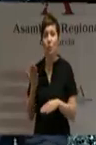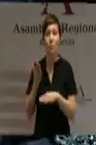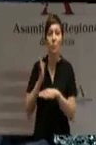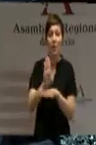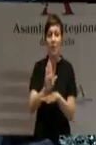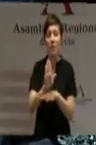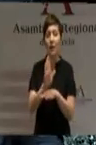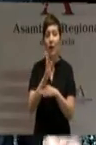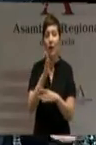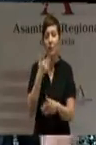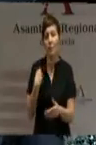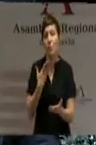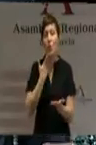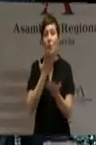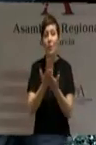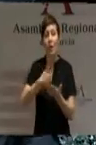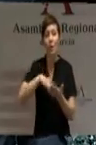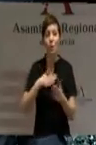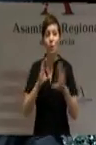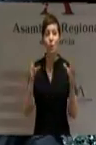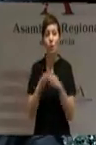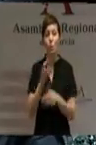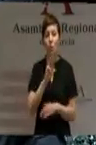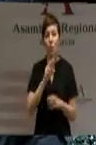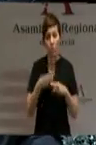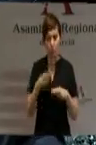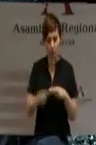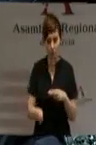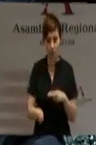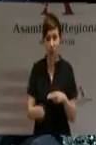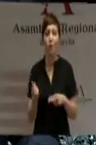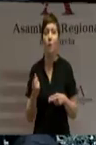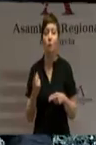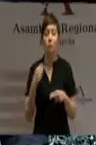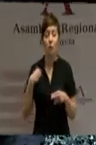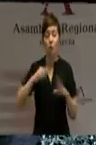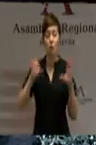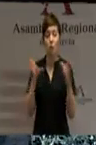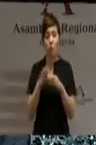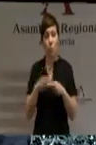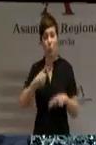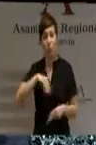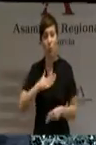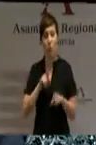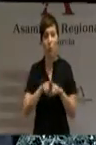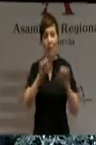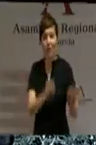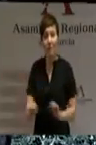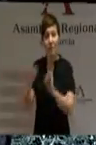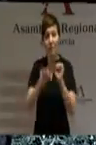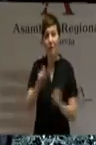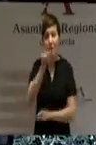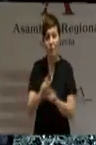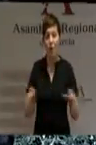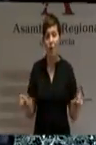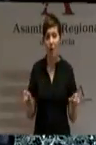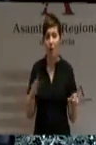partido. Desde la coherencia y el consenso, el Partido Popular Popular siempre ha buscado las soluciones con la sociedad a que representa, a través